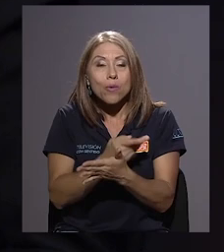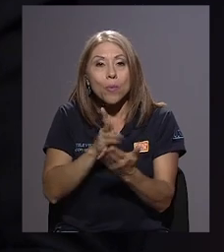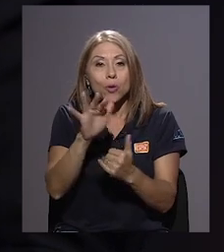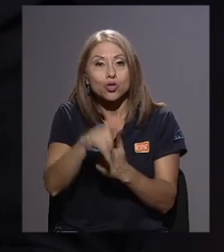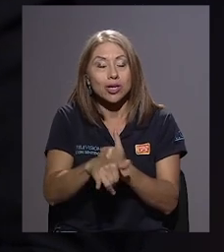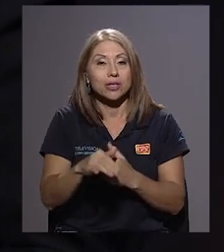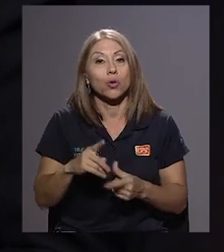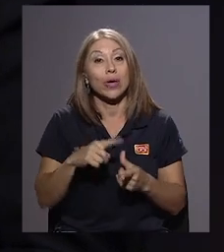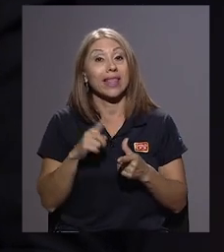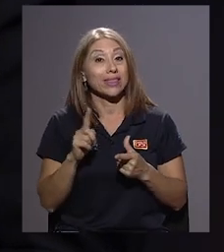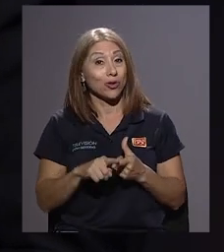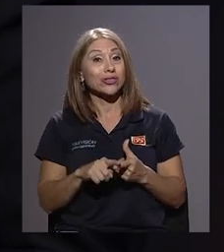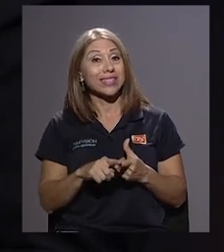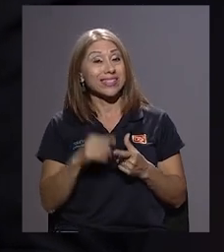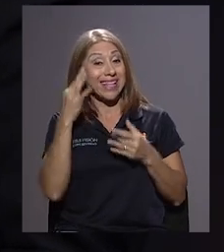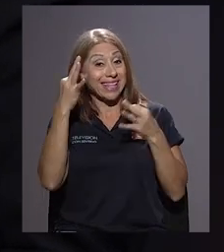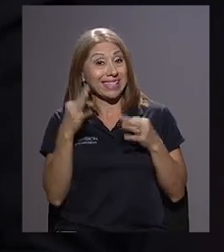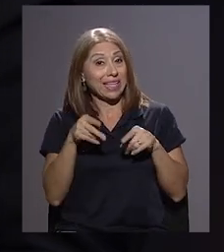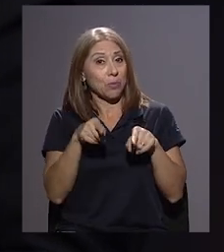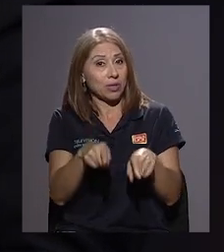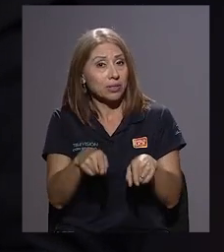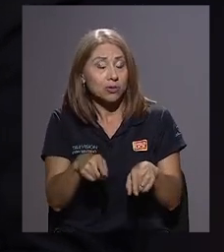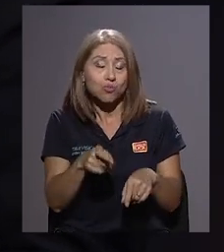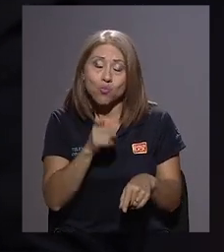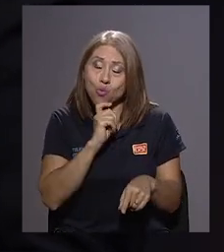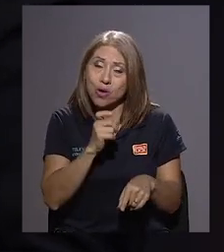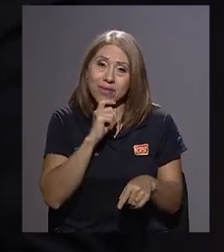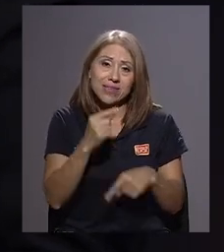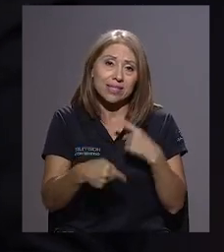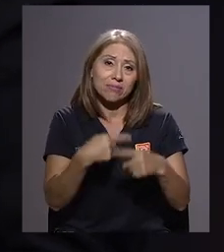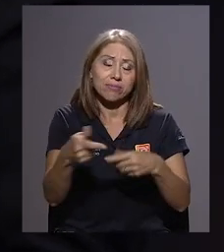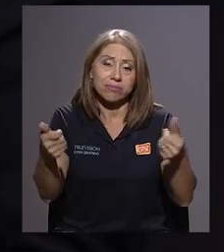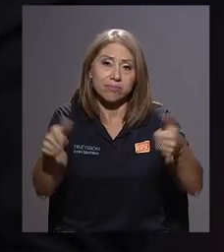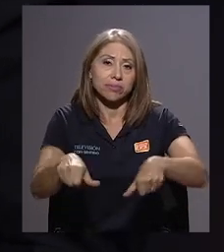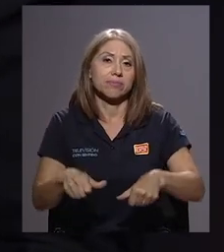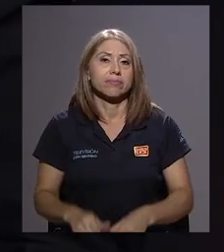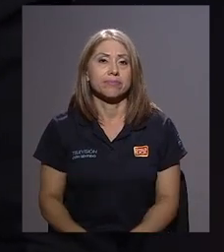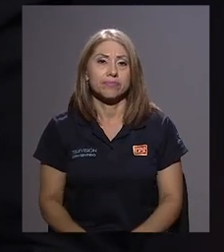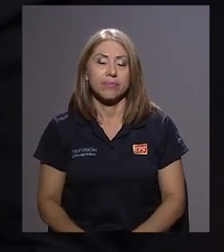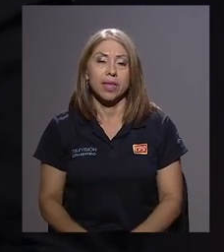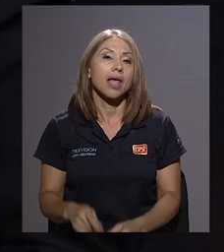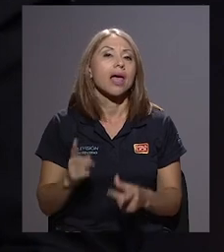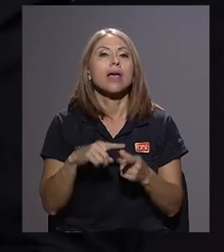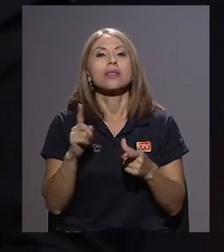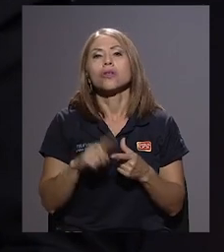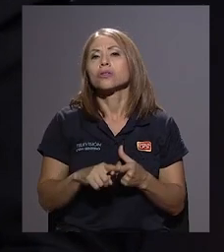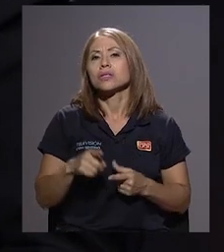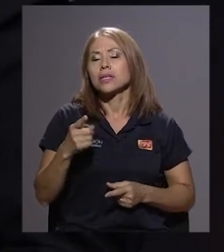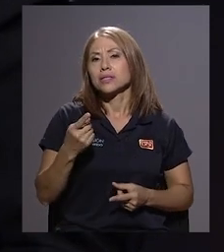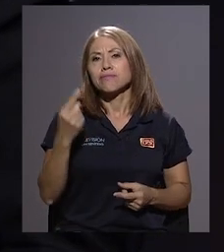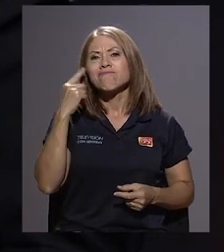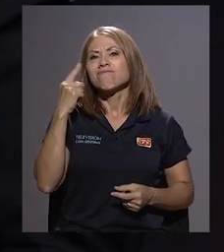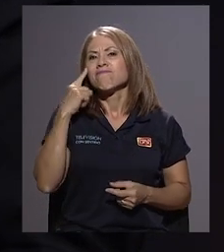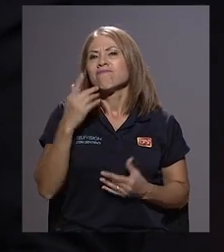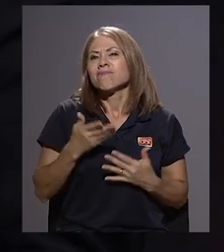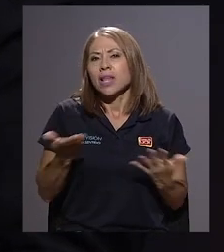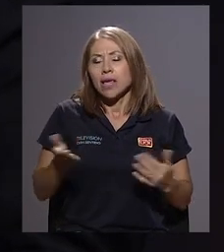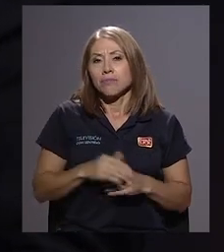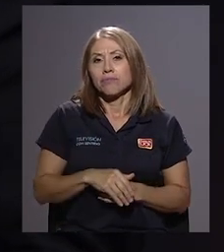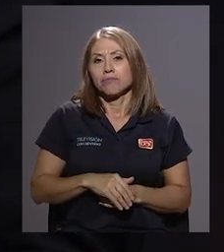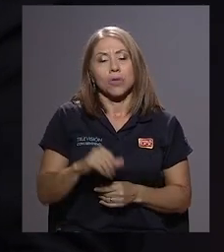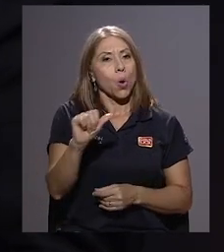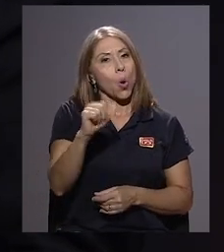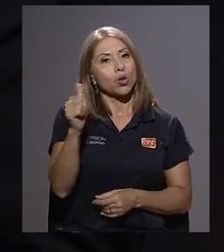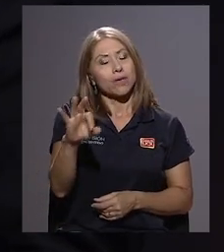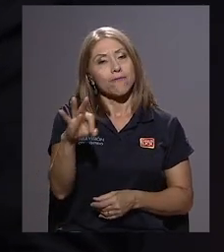Entonces, apostar por eso es apostar por algo que es muy difícil que sea aprobado. Entonces, ¿qué es lo que podemos ir? Hacia otro tipo